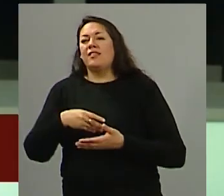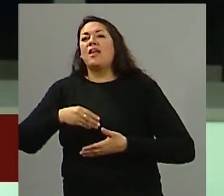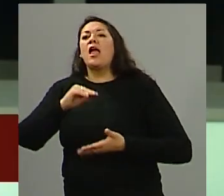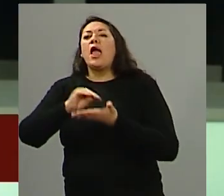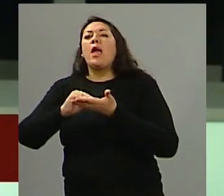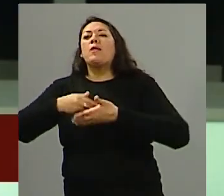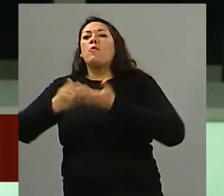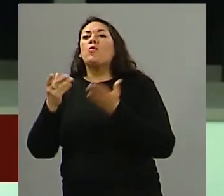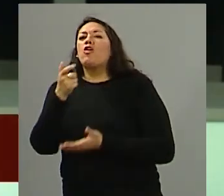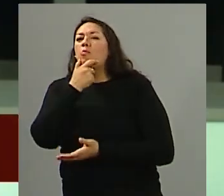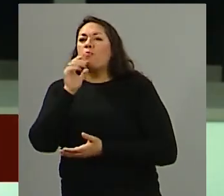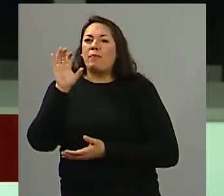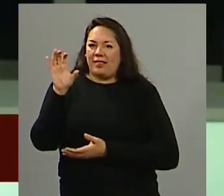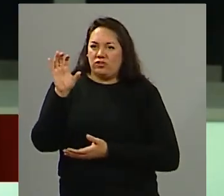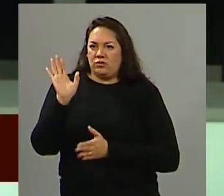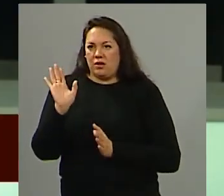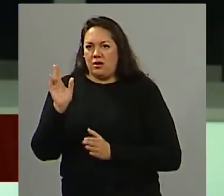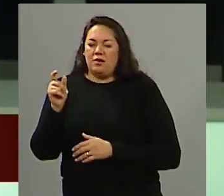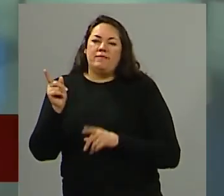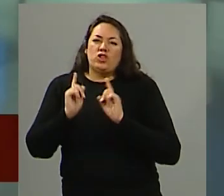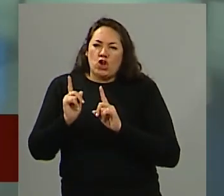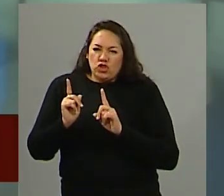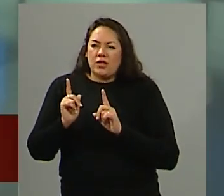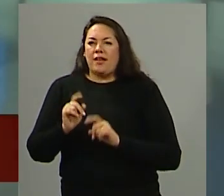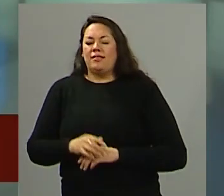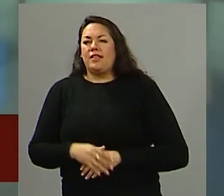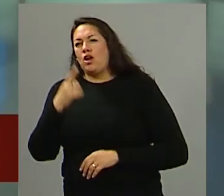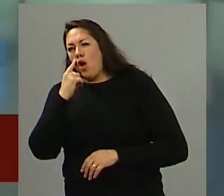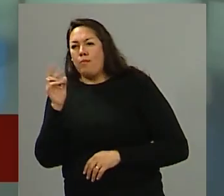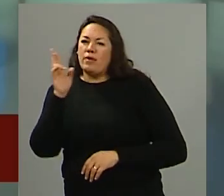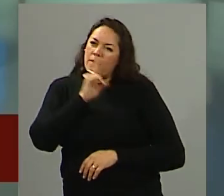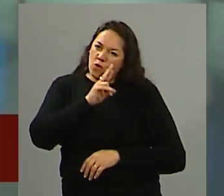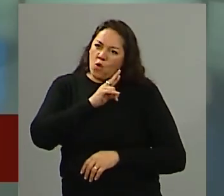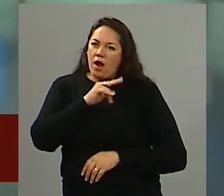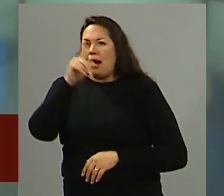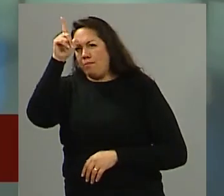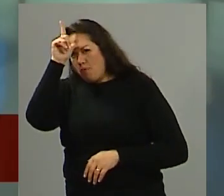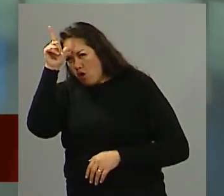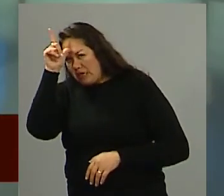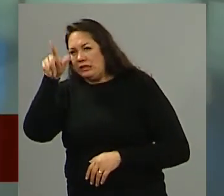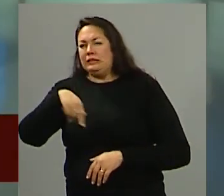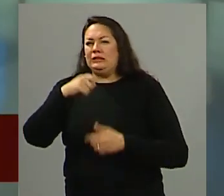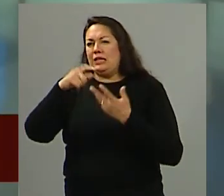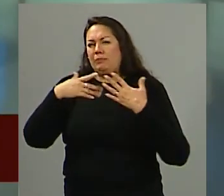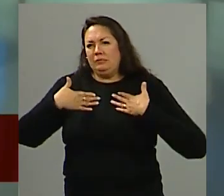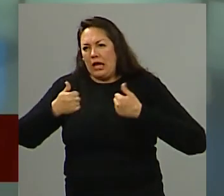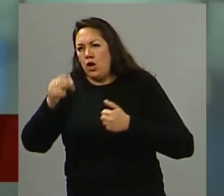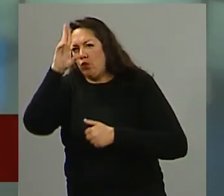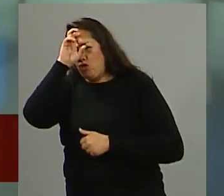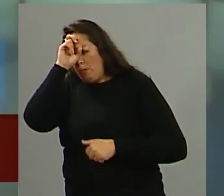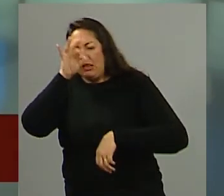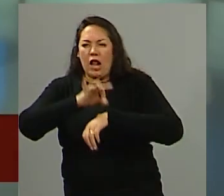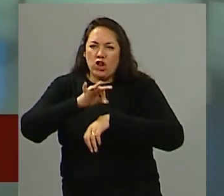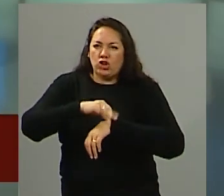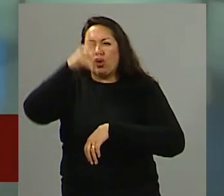públicos provinciales hablando de maestros docentes de servicio penitenciario de administración pública central la salud todos los